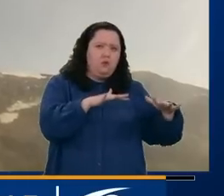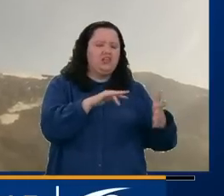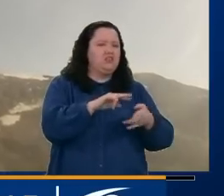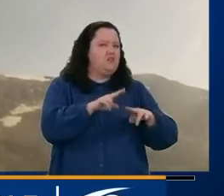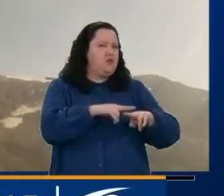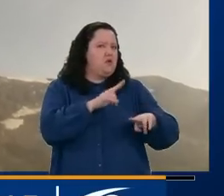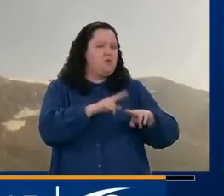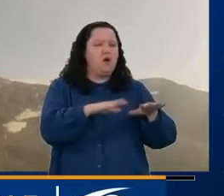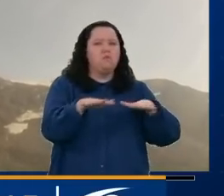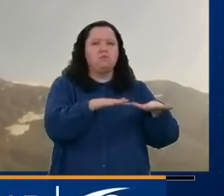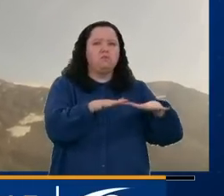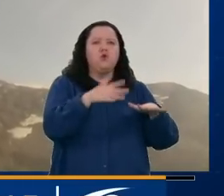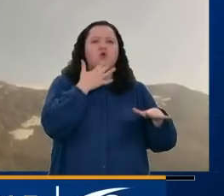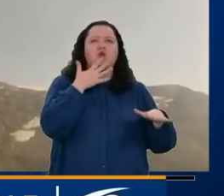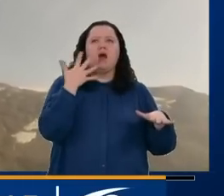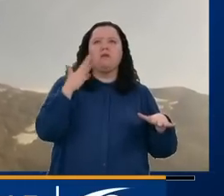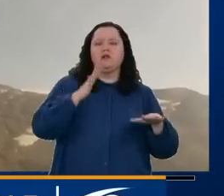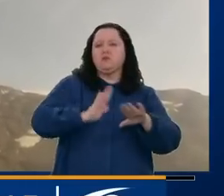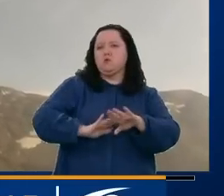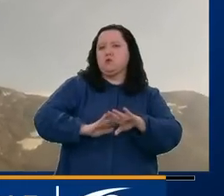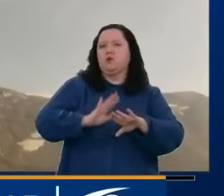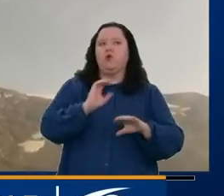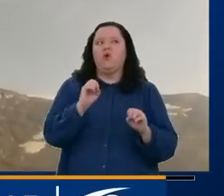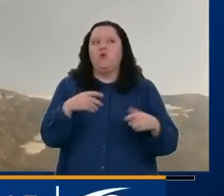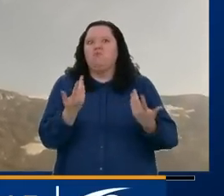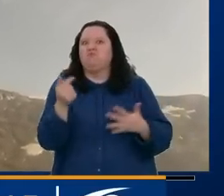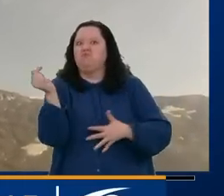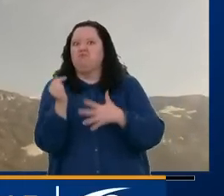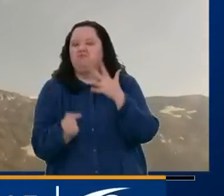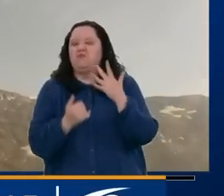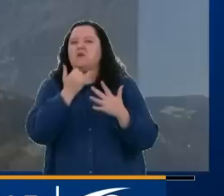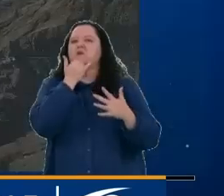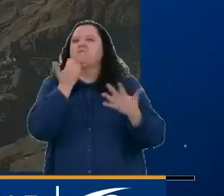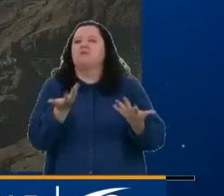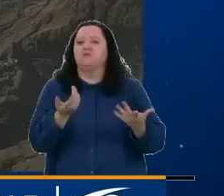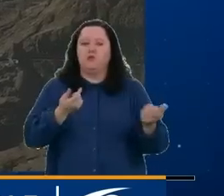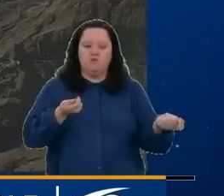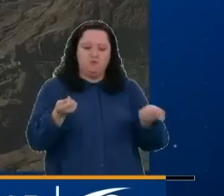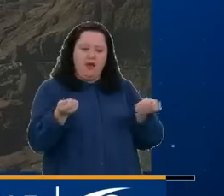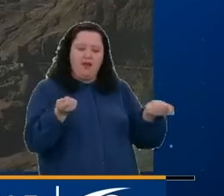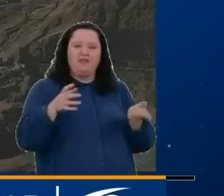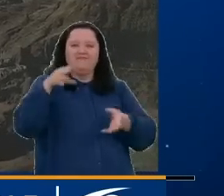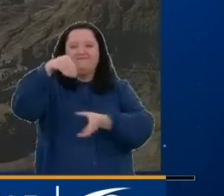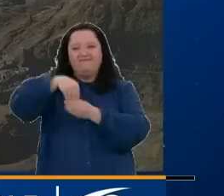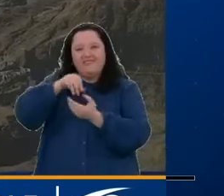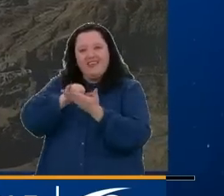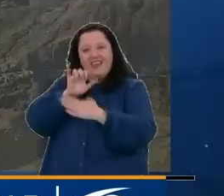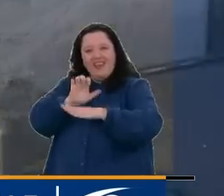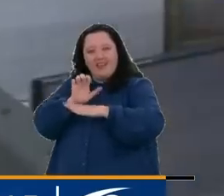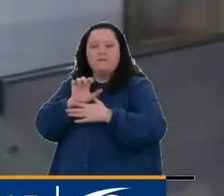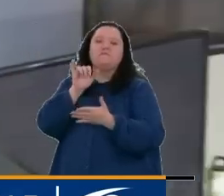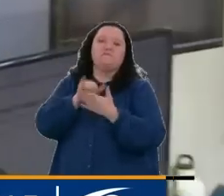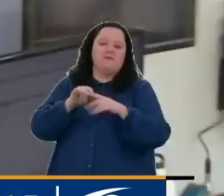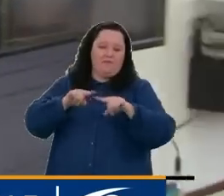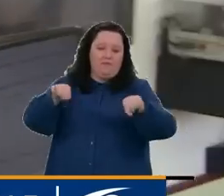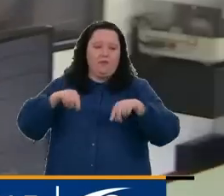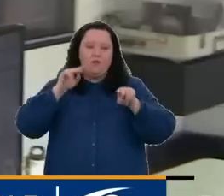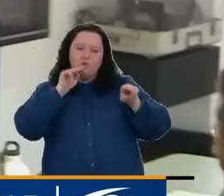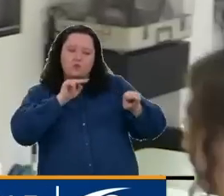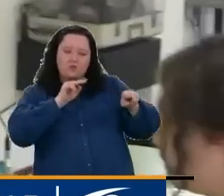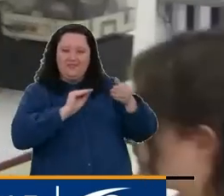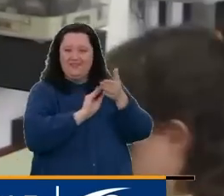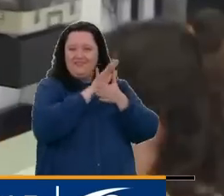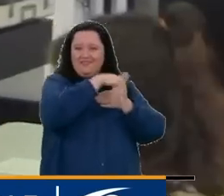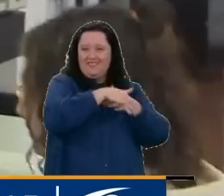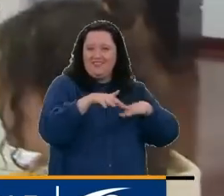a una actividad en color amarillo. Hay otros tipos de manejos que se hacen aquí. Estamos de nuevo aquí en el Observatorio Volcanológico